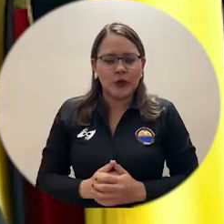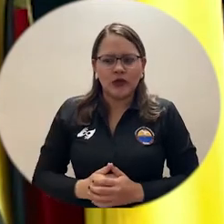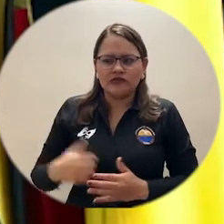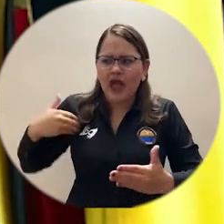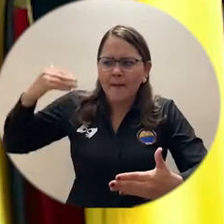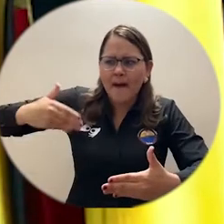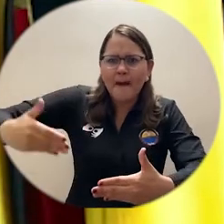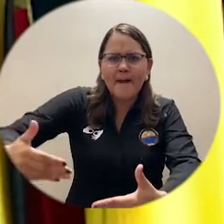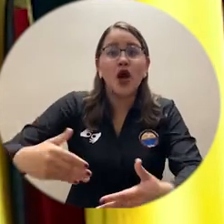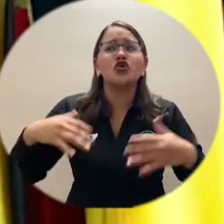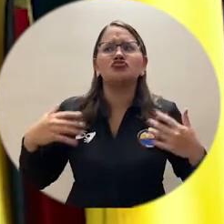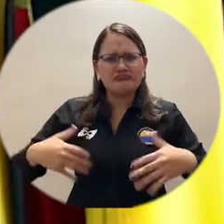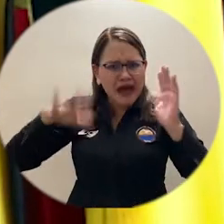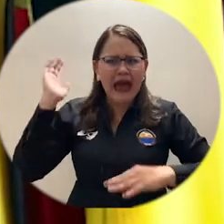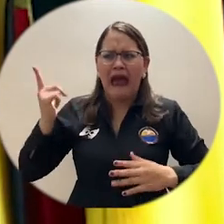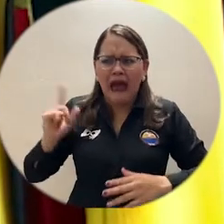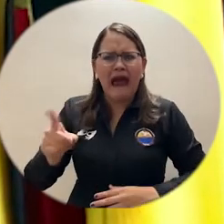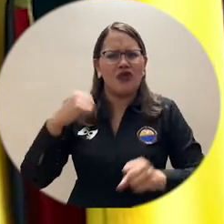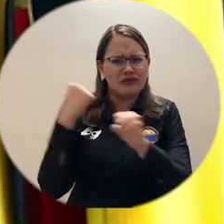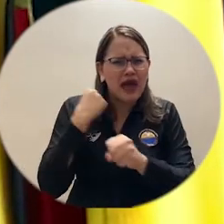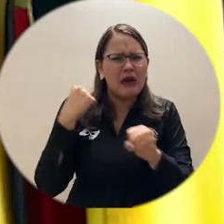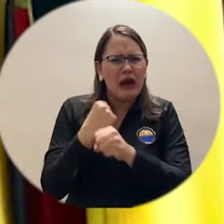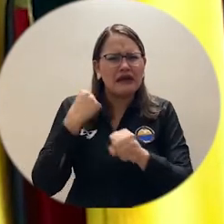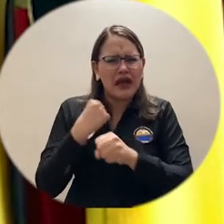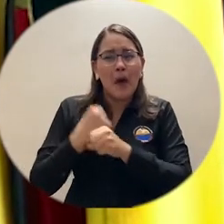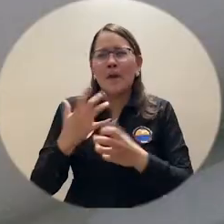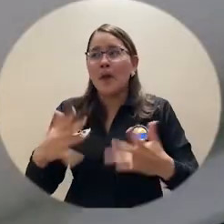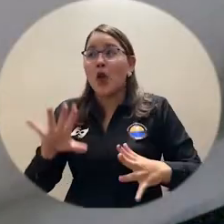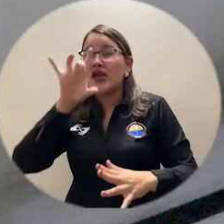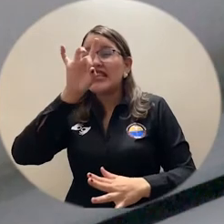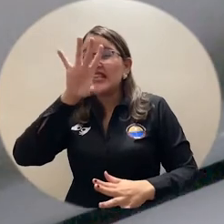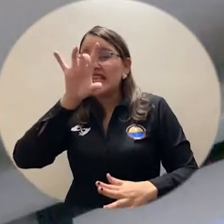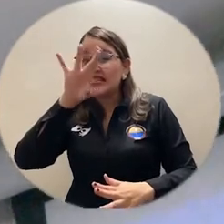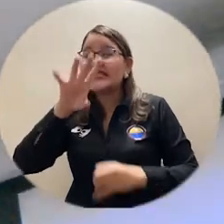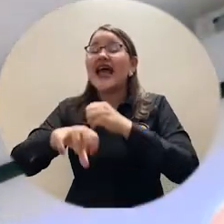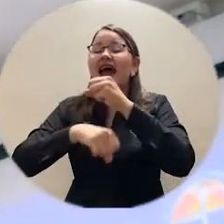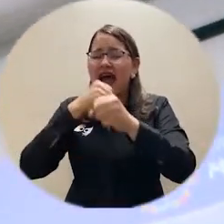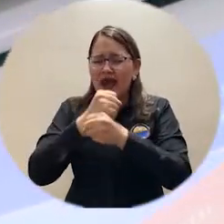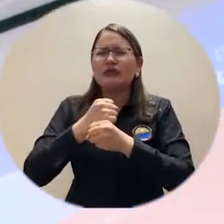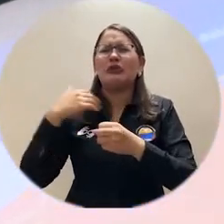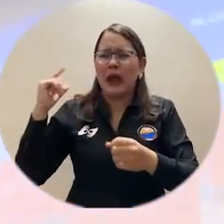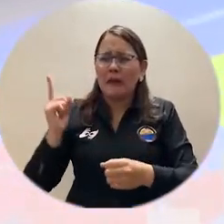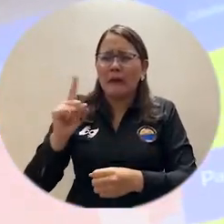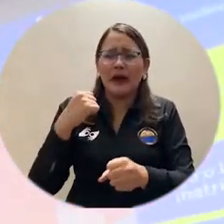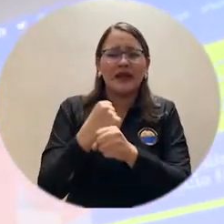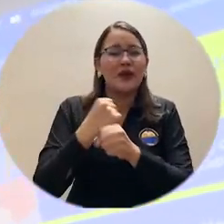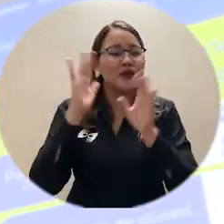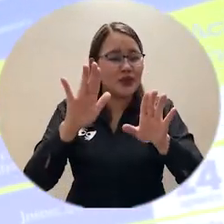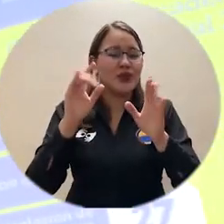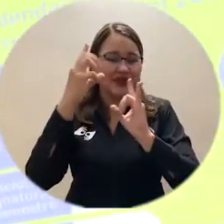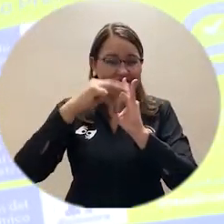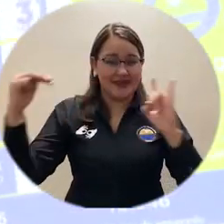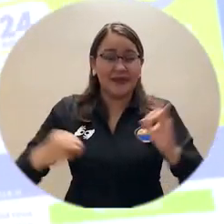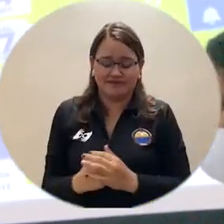docente desde entonces 15 de estos años han transcurrido en la universidad del magdalena por eso les cuento a mis alumnos lo